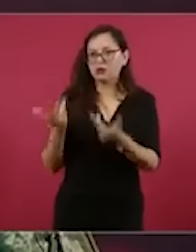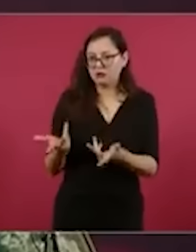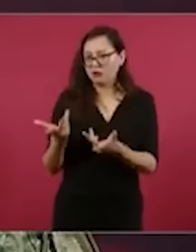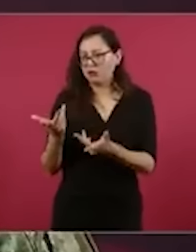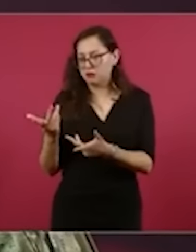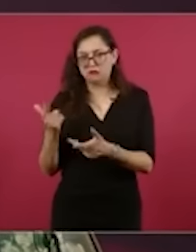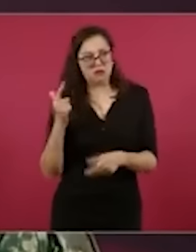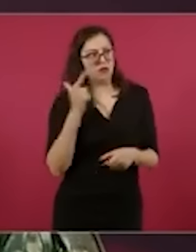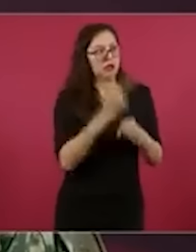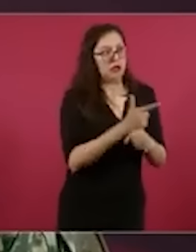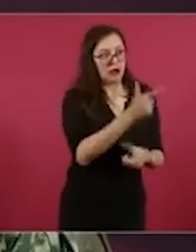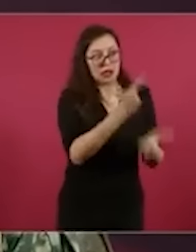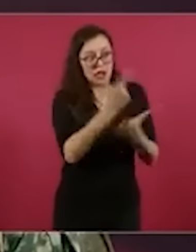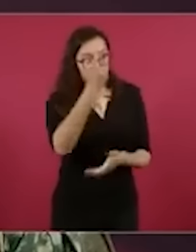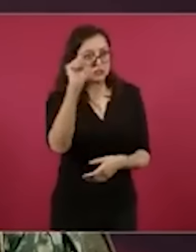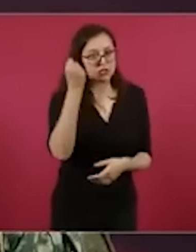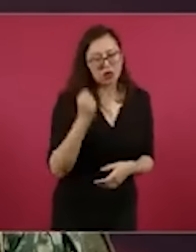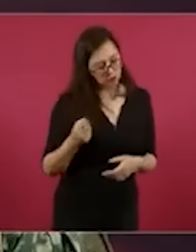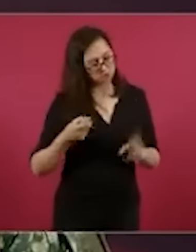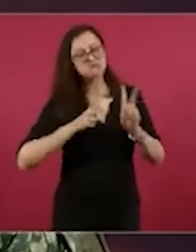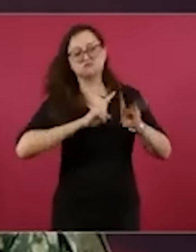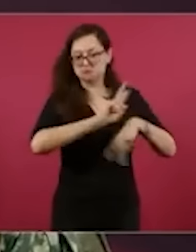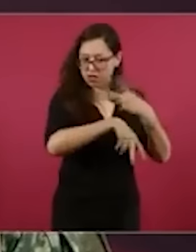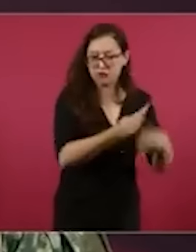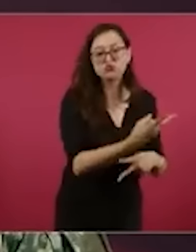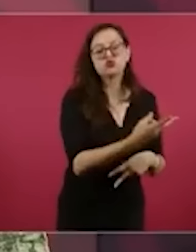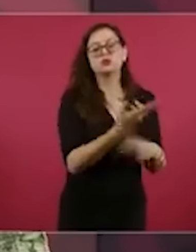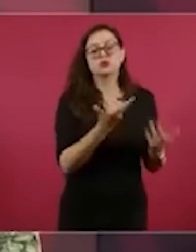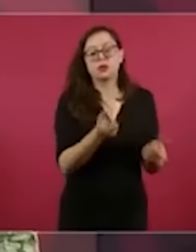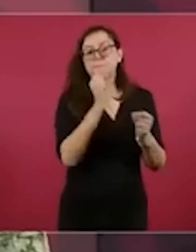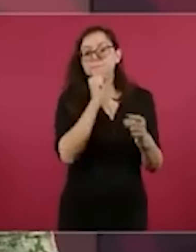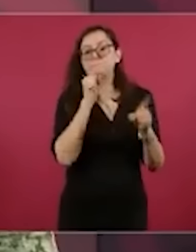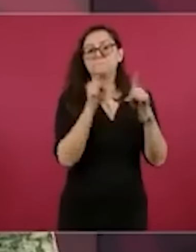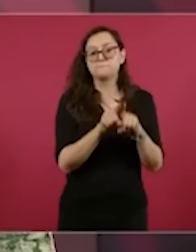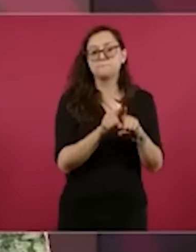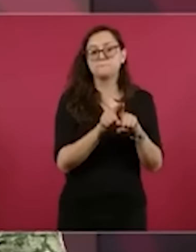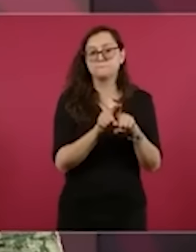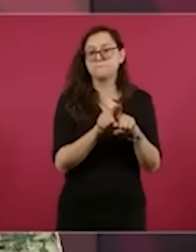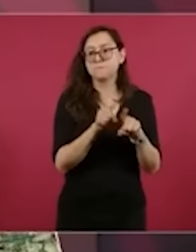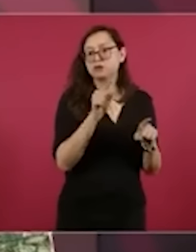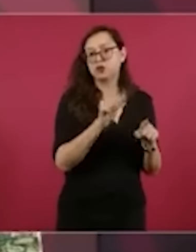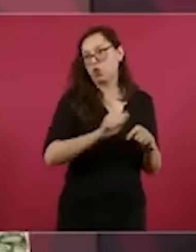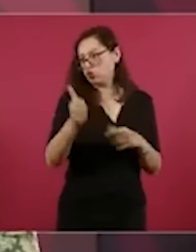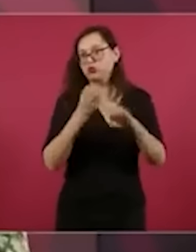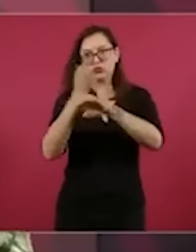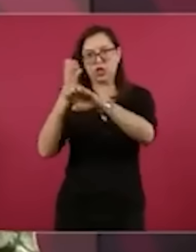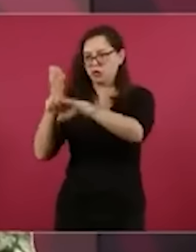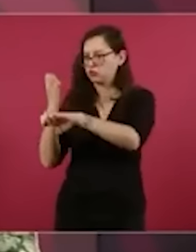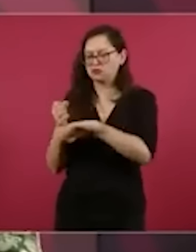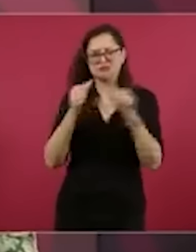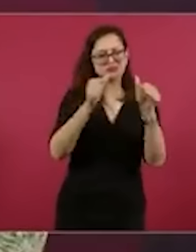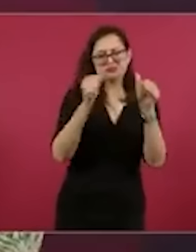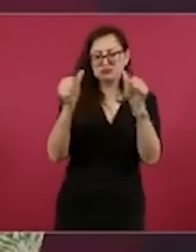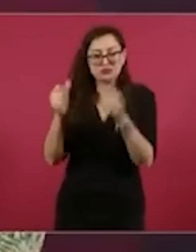caso de Sinaloa, también se hace en diferentes partes del país. Es